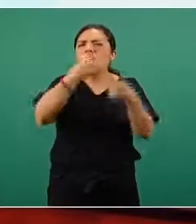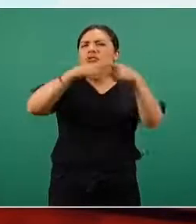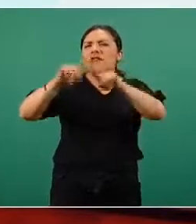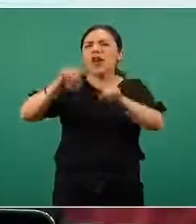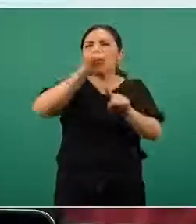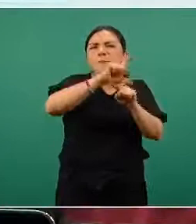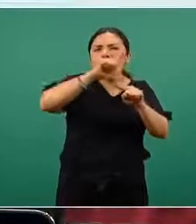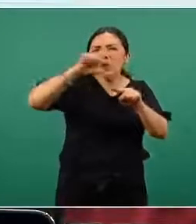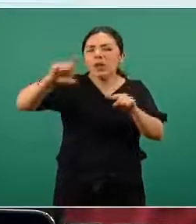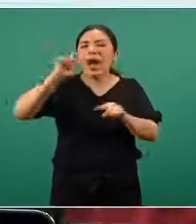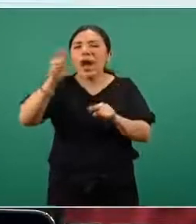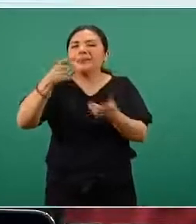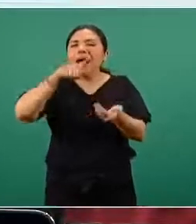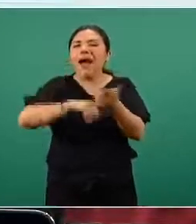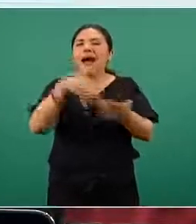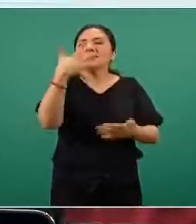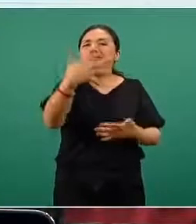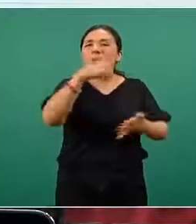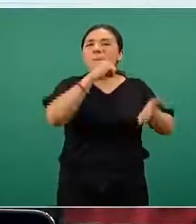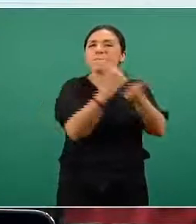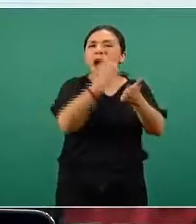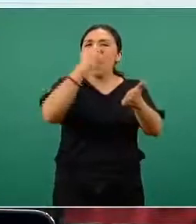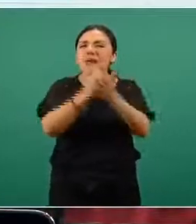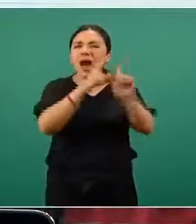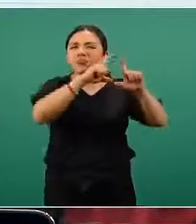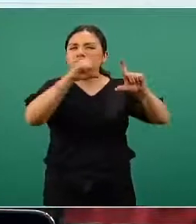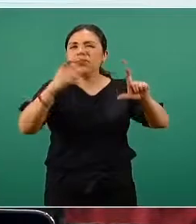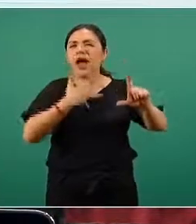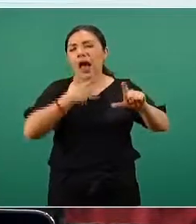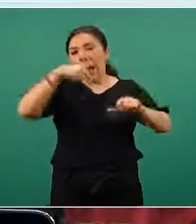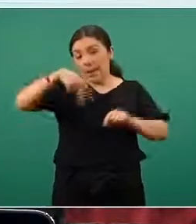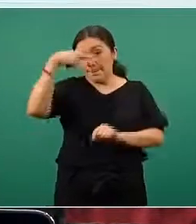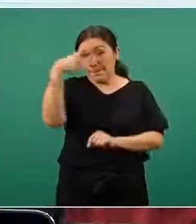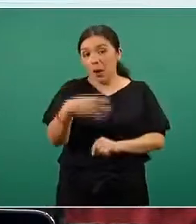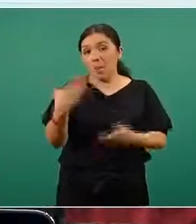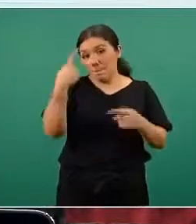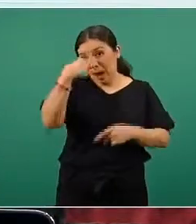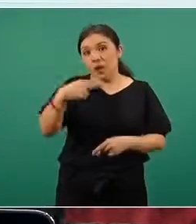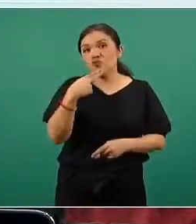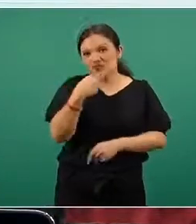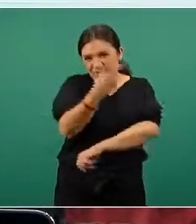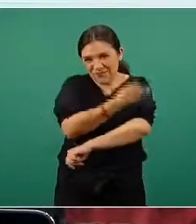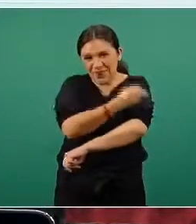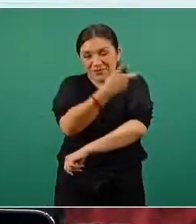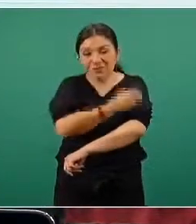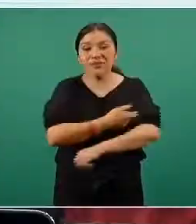representan las cinco tipos de vacunas que estamos utilizando en México. La siguiente.